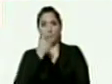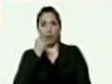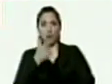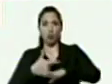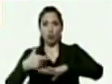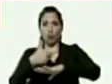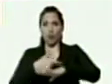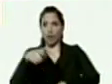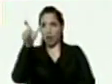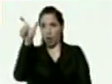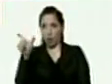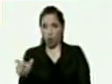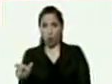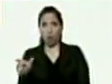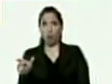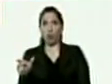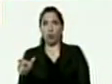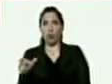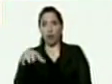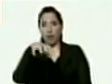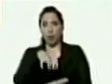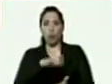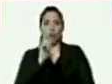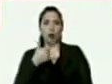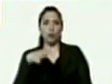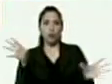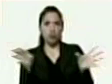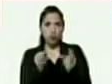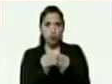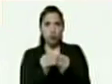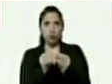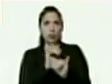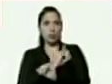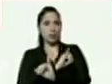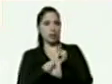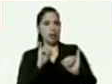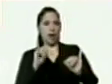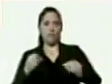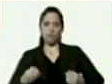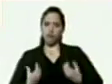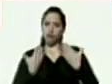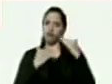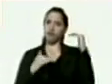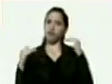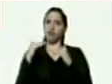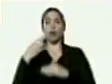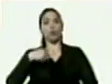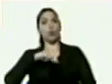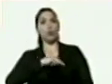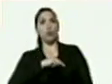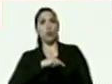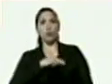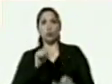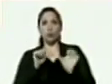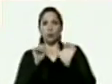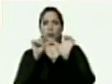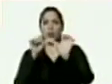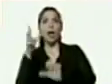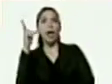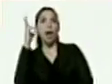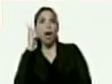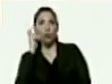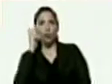presidente ya para concluir emotiva y muy moralizante nosotros vamos a seguir escuchando